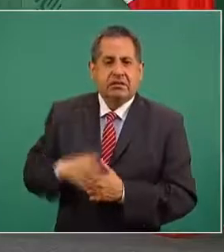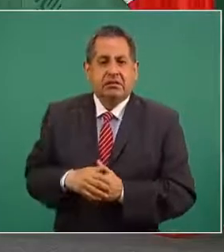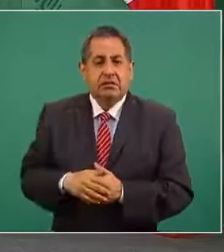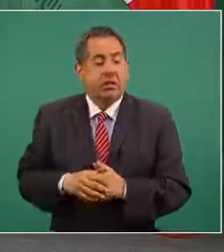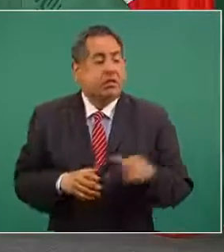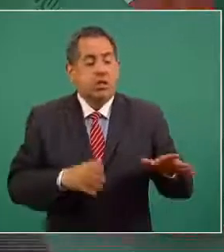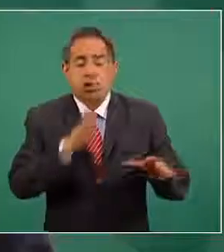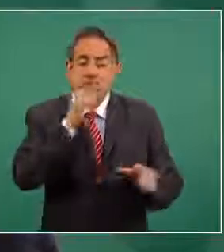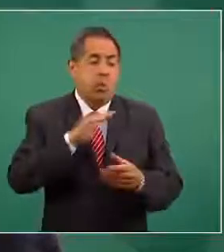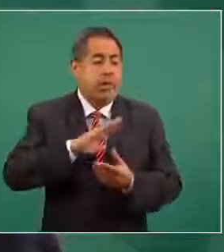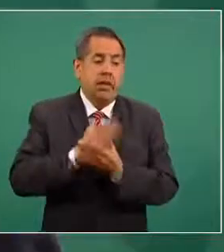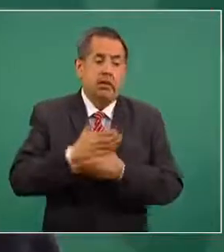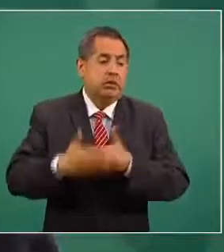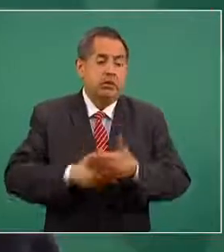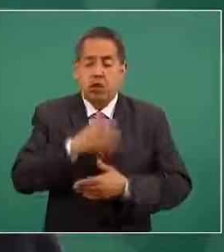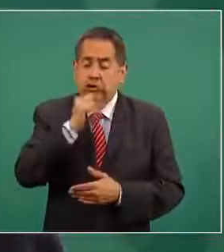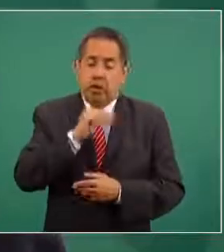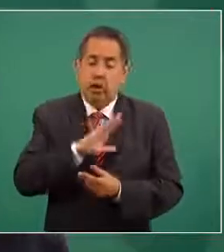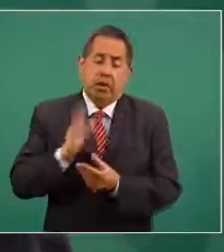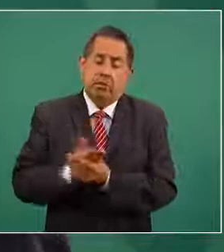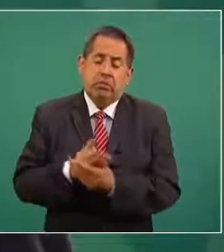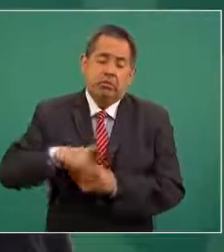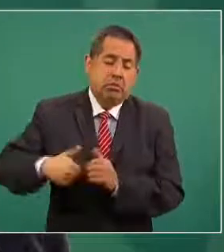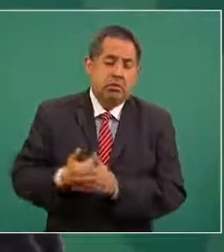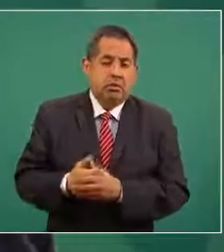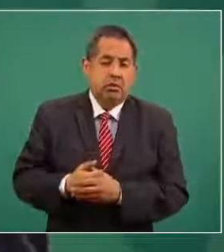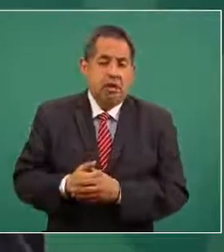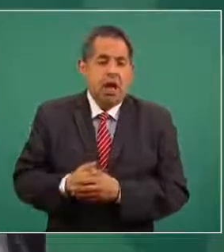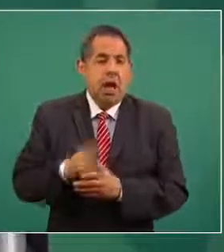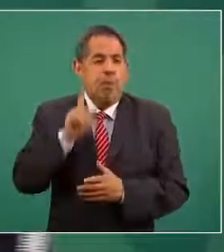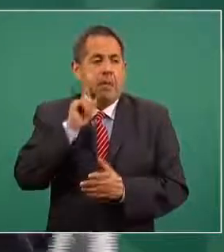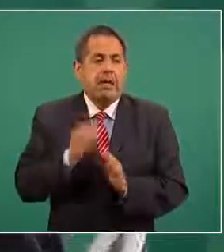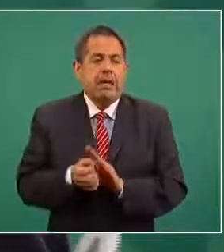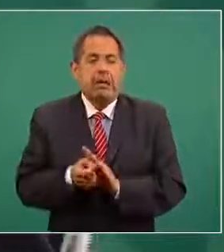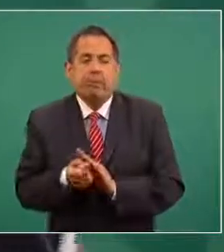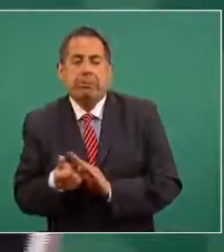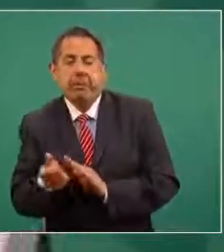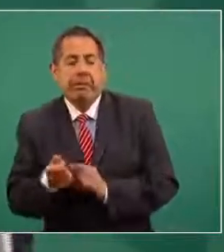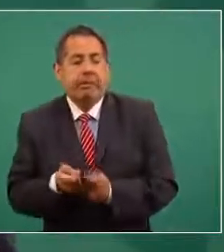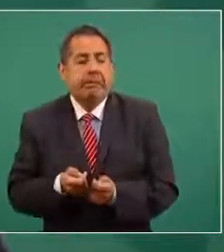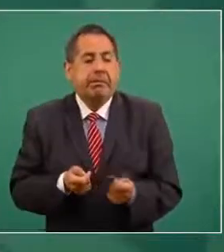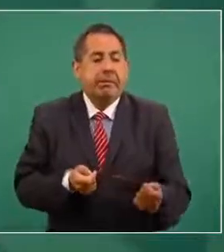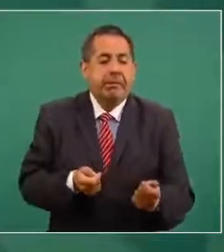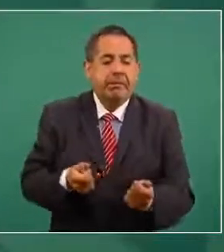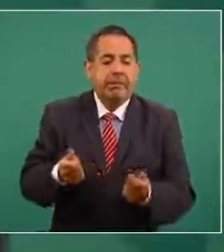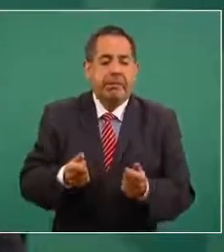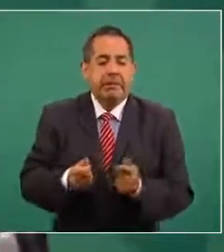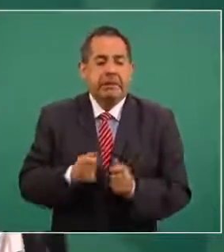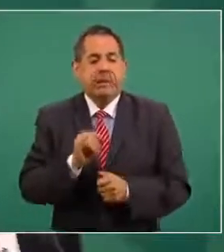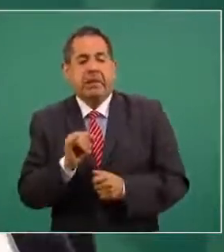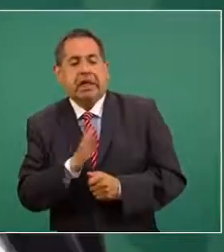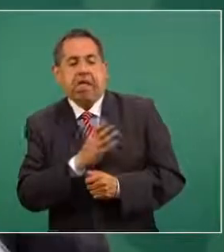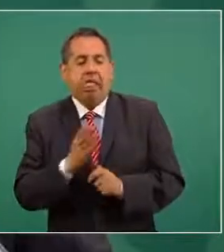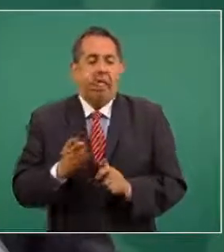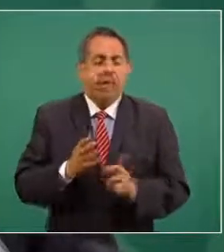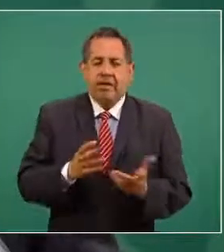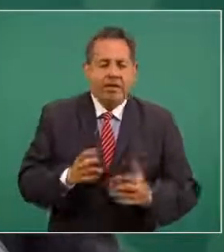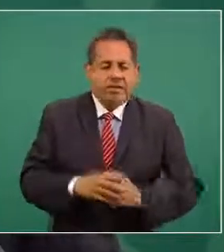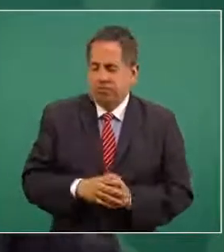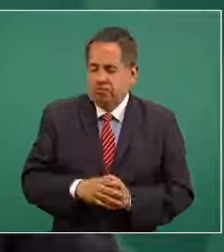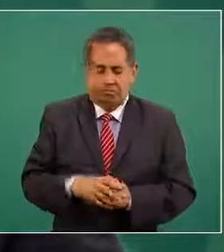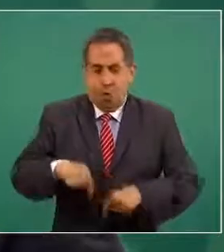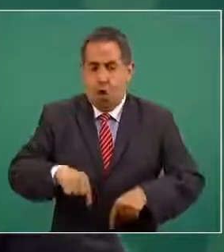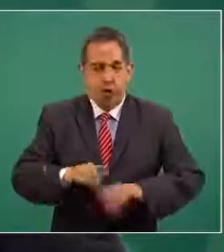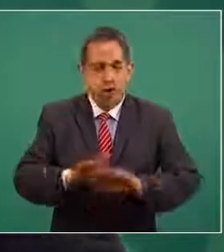procesalmente no se puede. Y entonces mañana filtramos una cosita y pasado otra y luego decimos que sí y luego decimos que no. No.